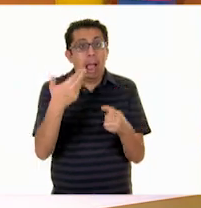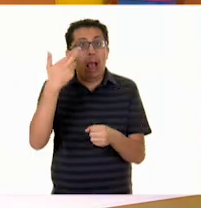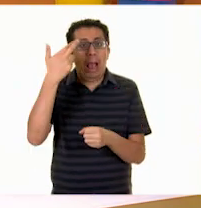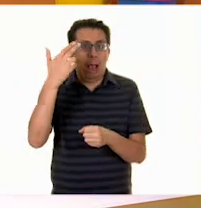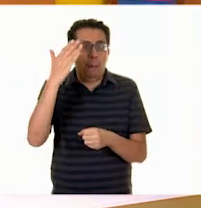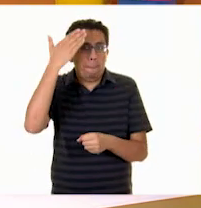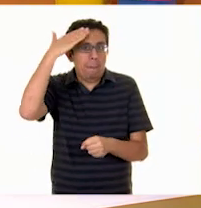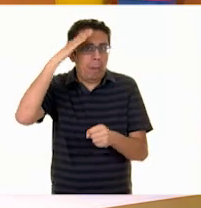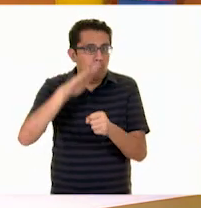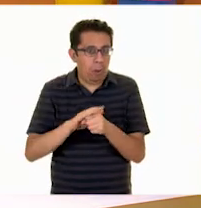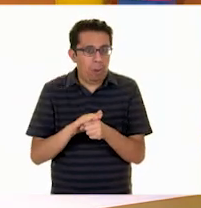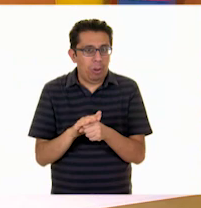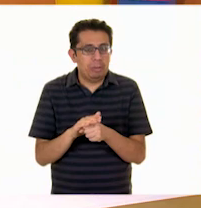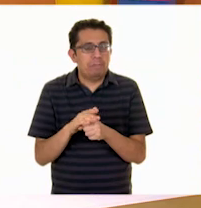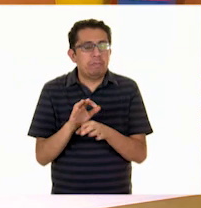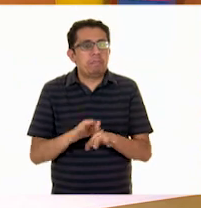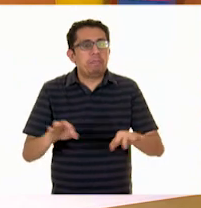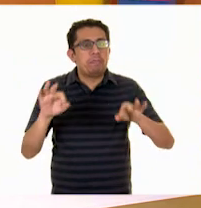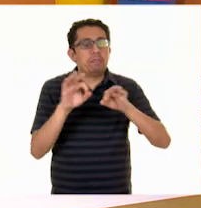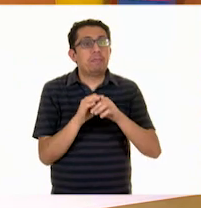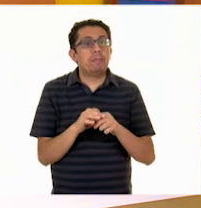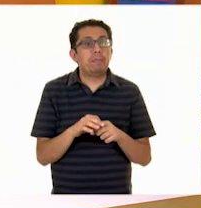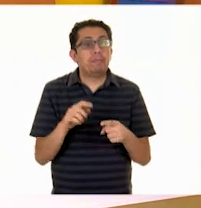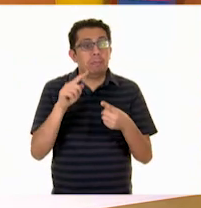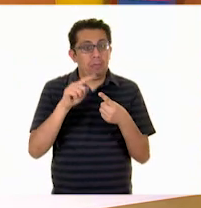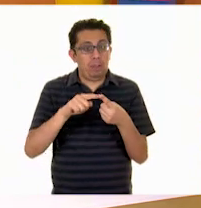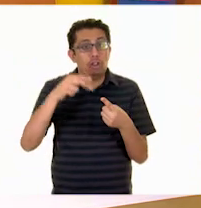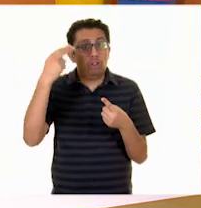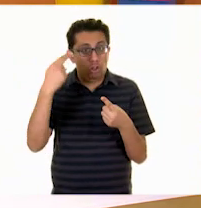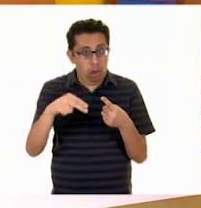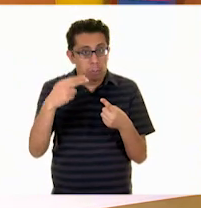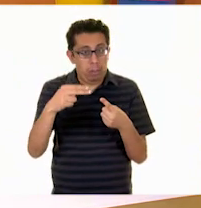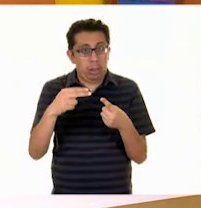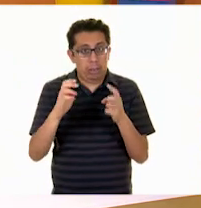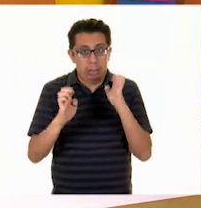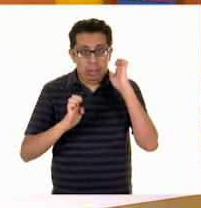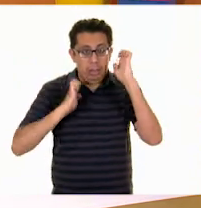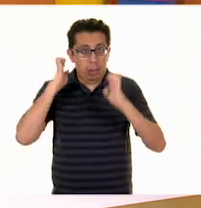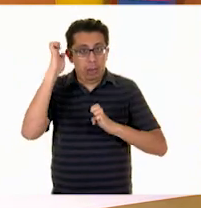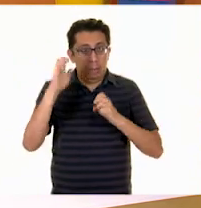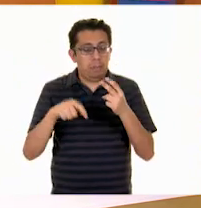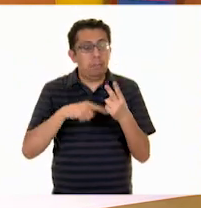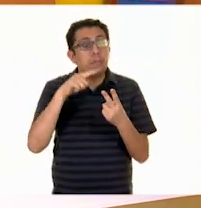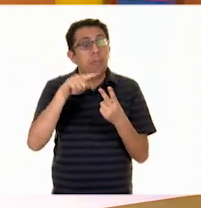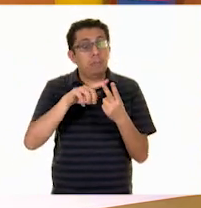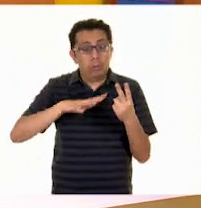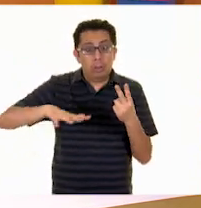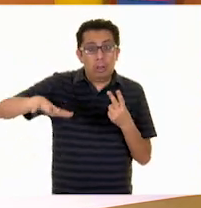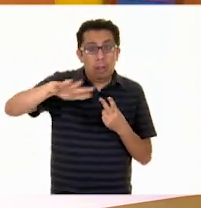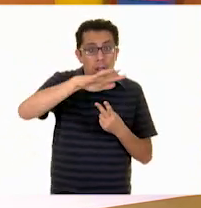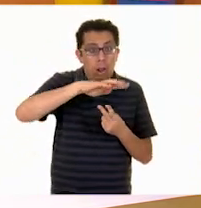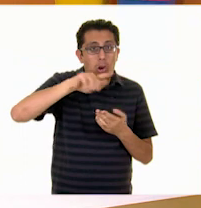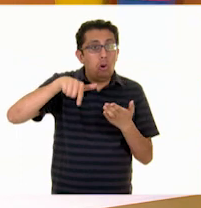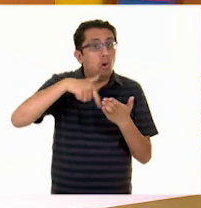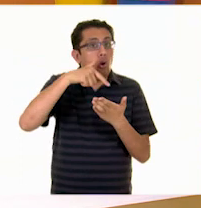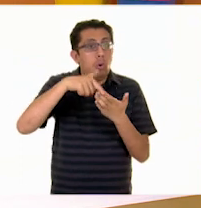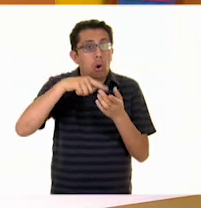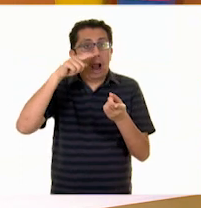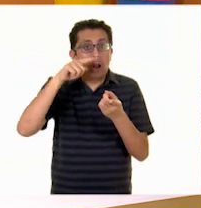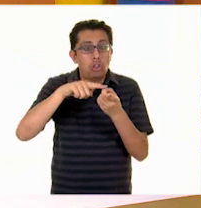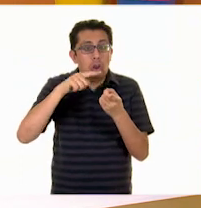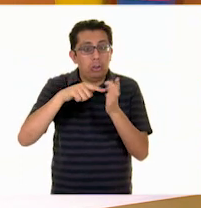su exposición. El nombre de su exposición, el espacio donde van a colocar su